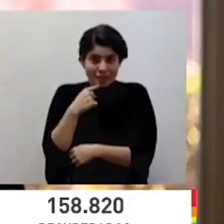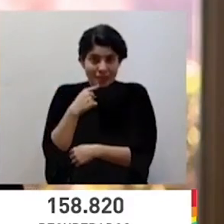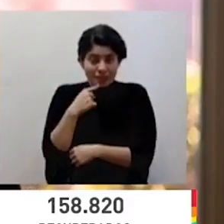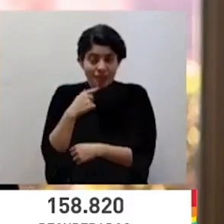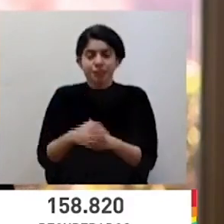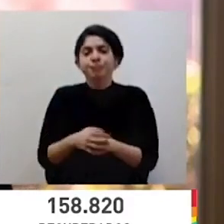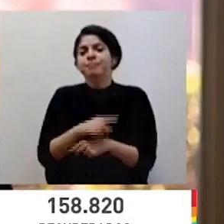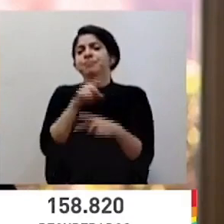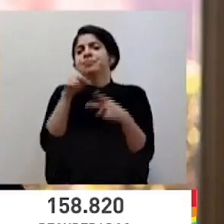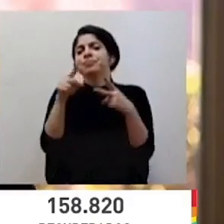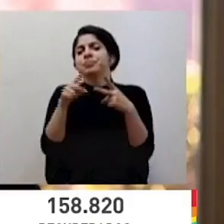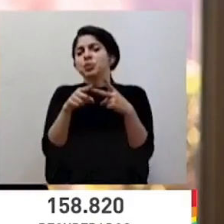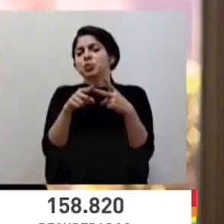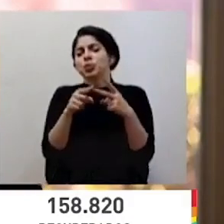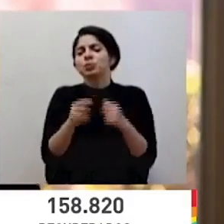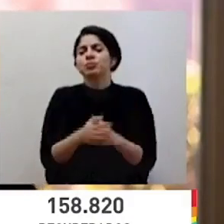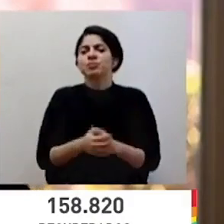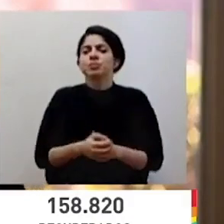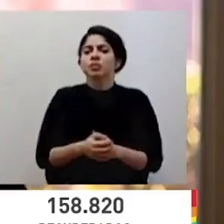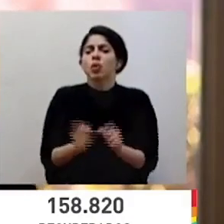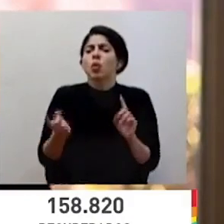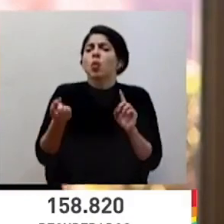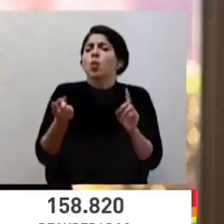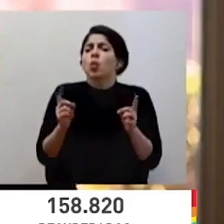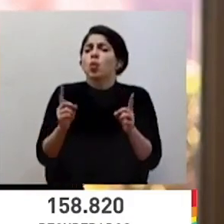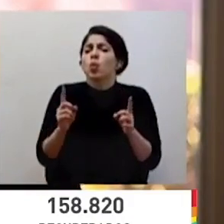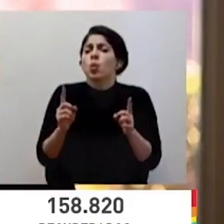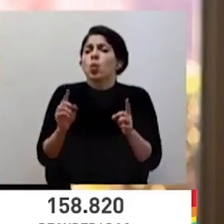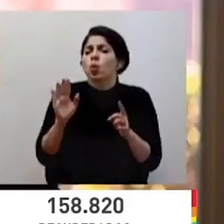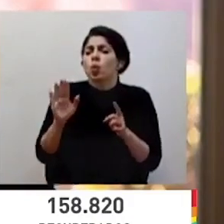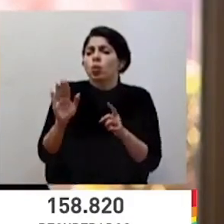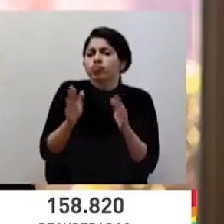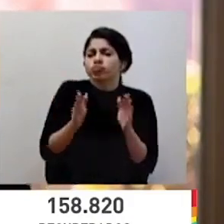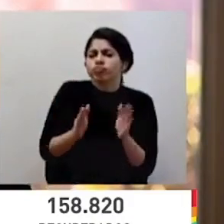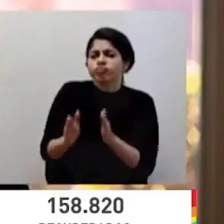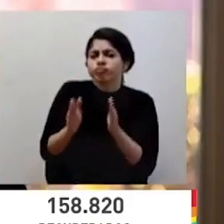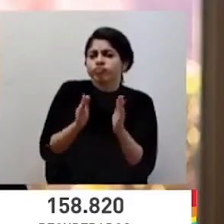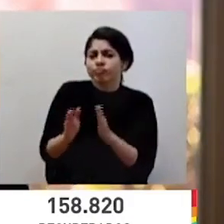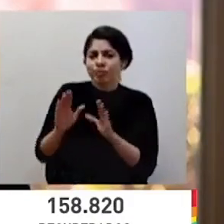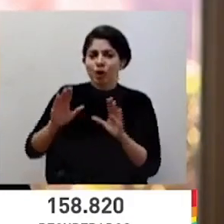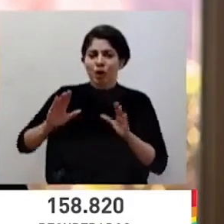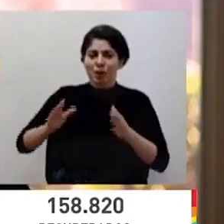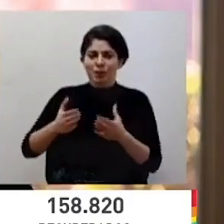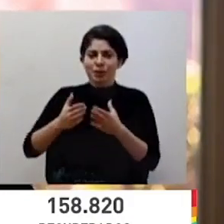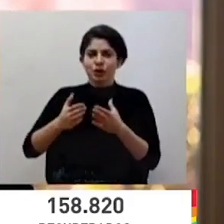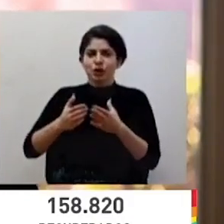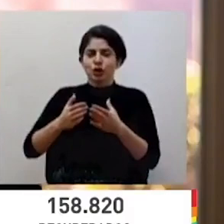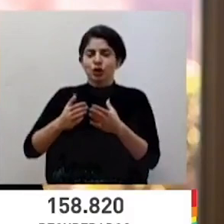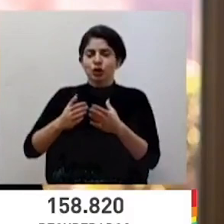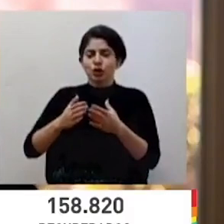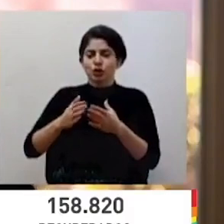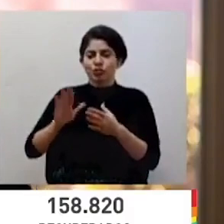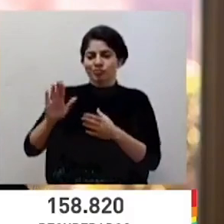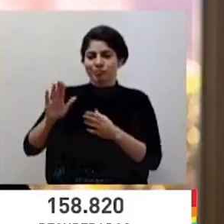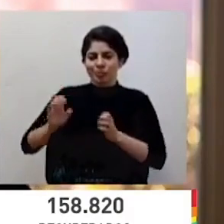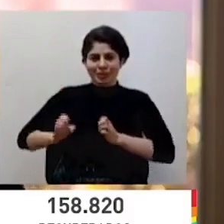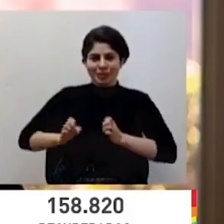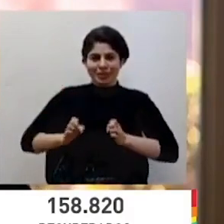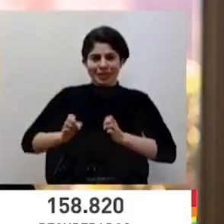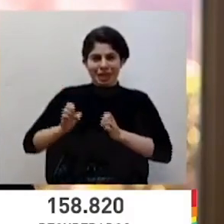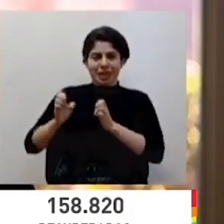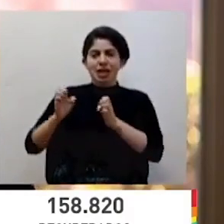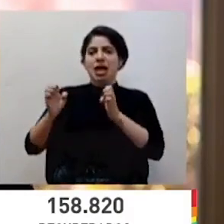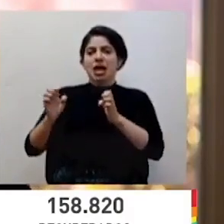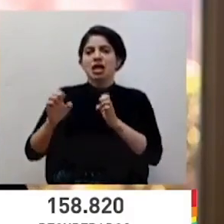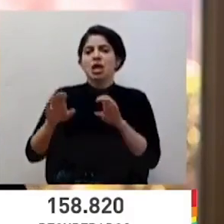Segundo, ¿cuál es la previsión que tiene la Comisión Estratégica de